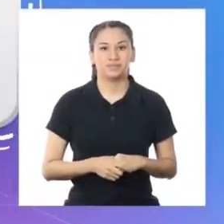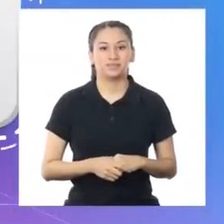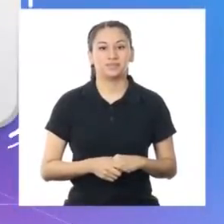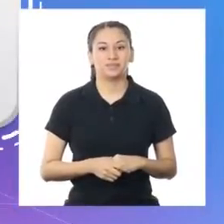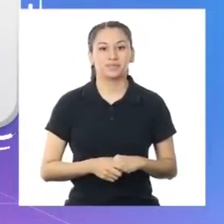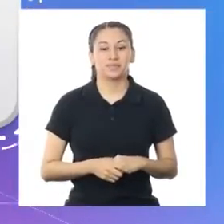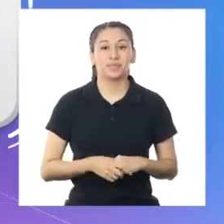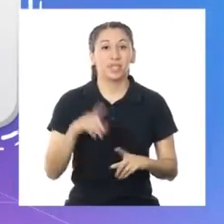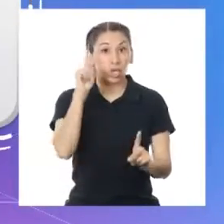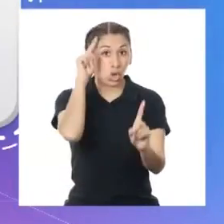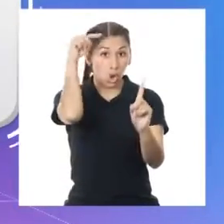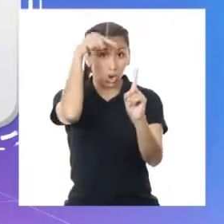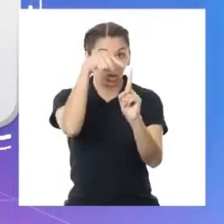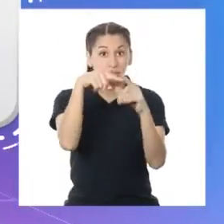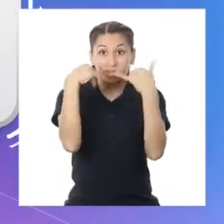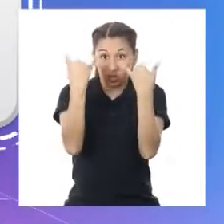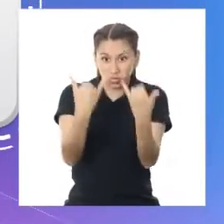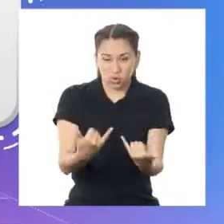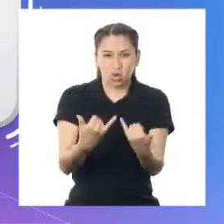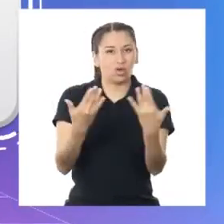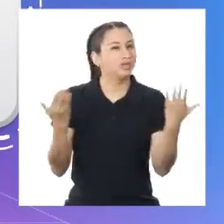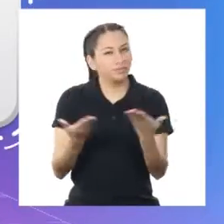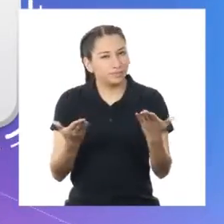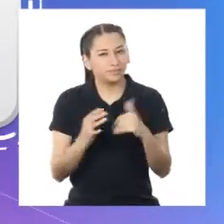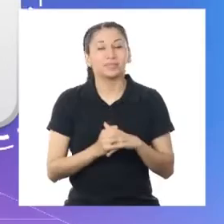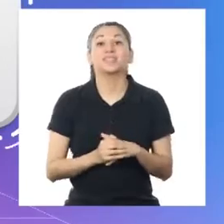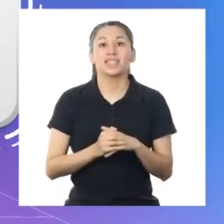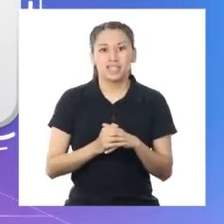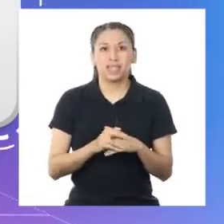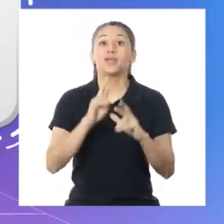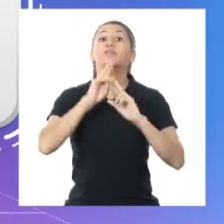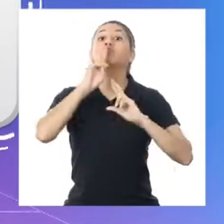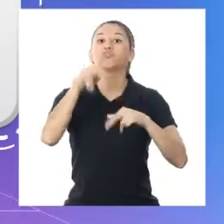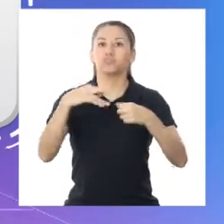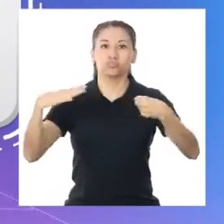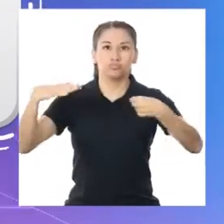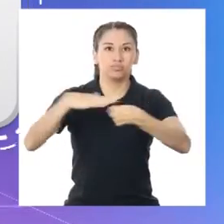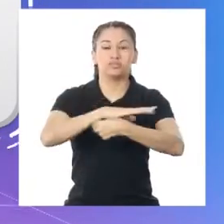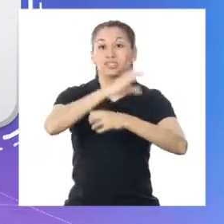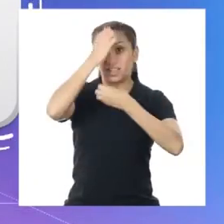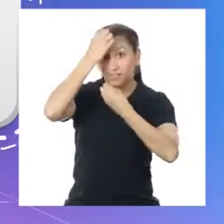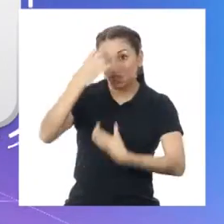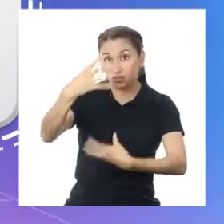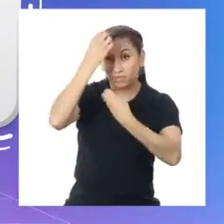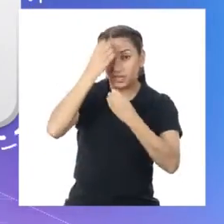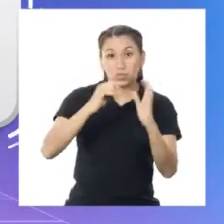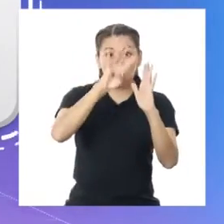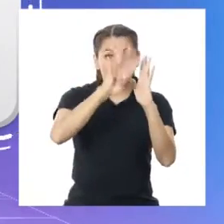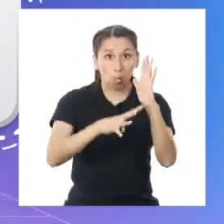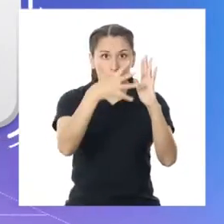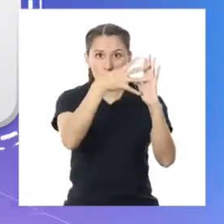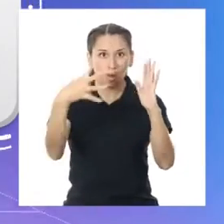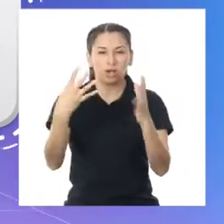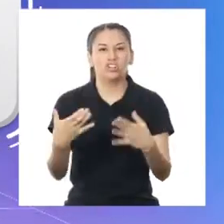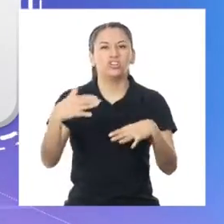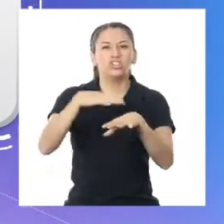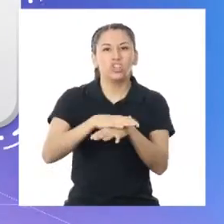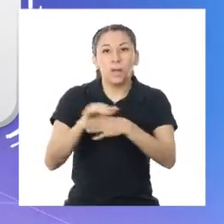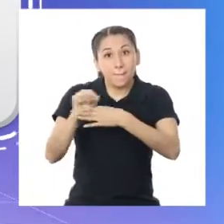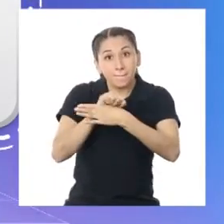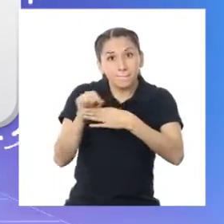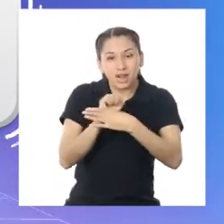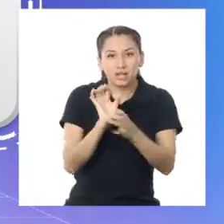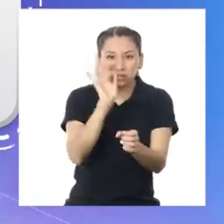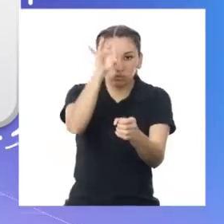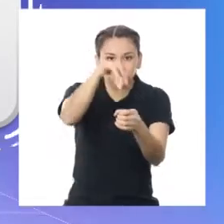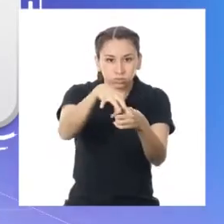El propósito del día es... Completa la información en los cuadros sobre las prácticas